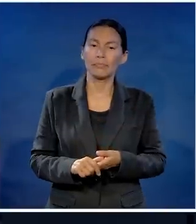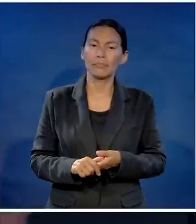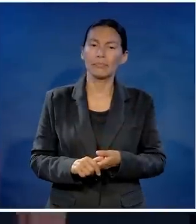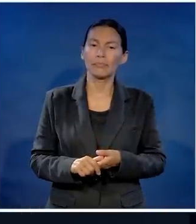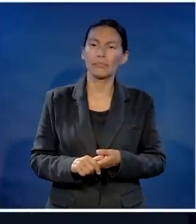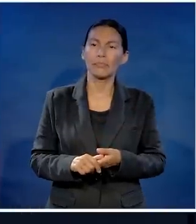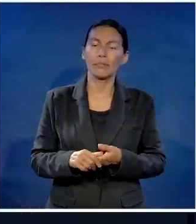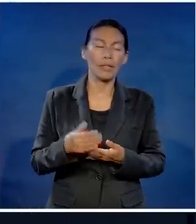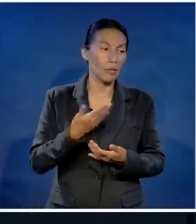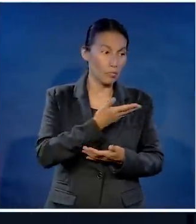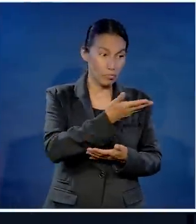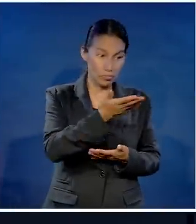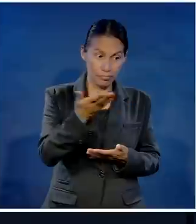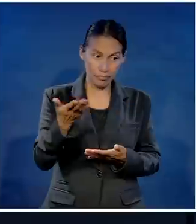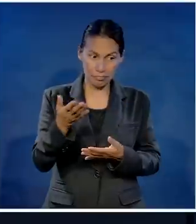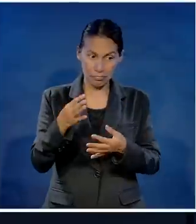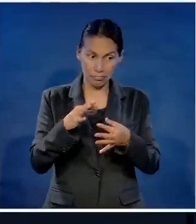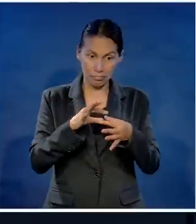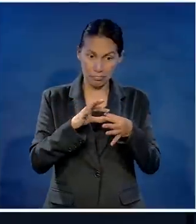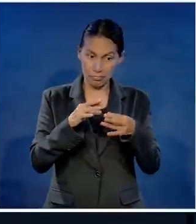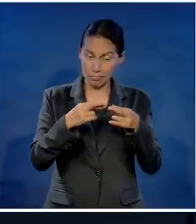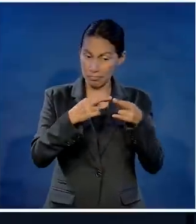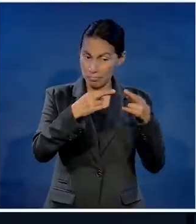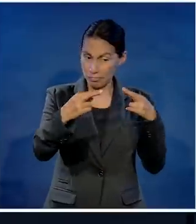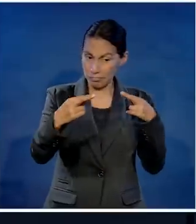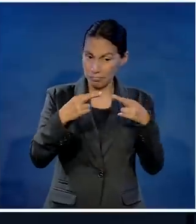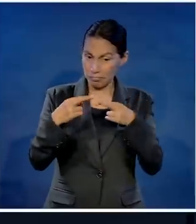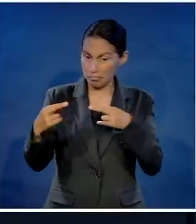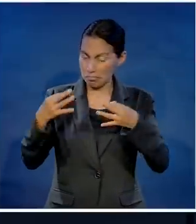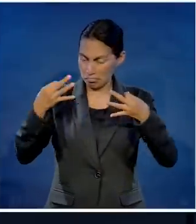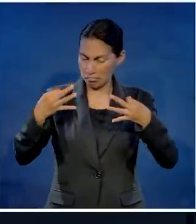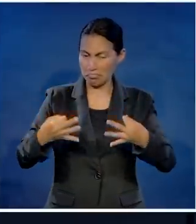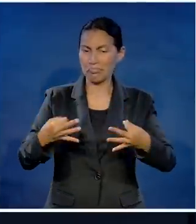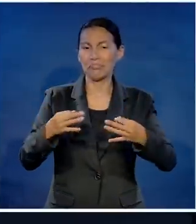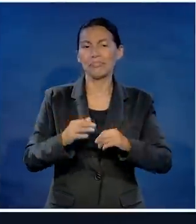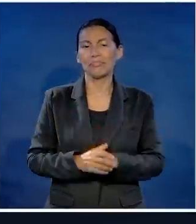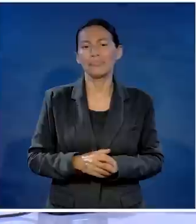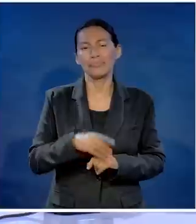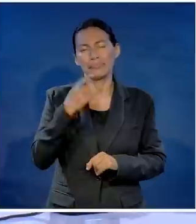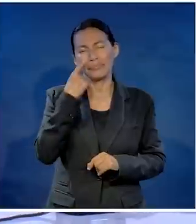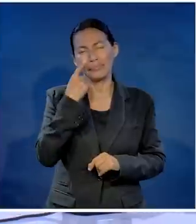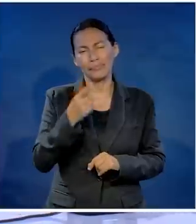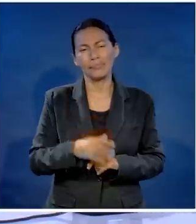para mejorar nuestras relaciones con los demás. ¿Listos?